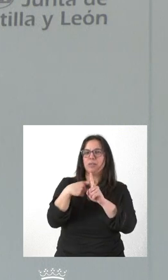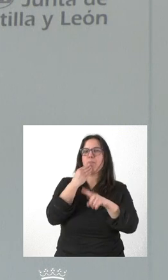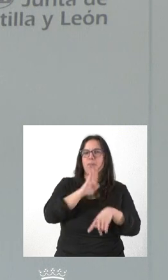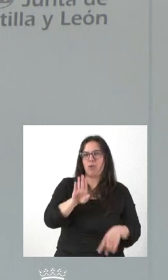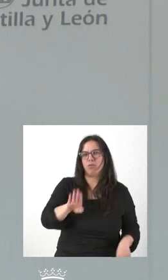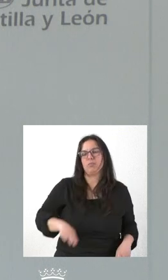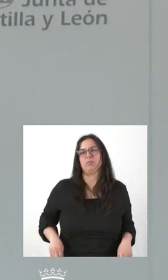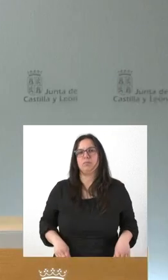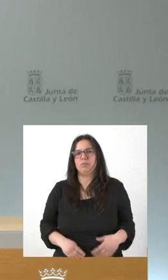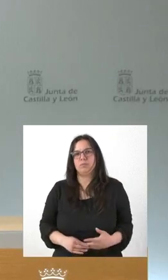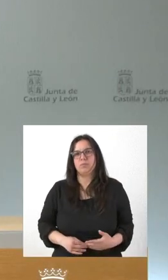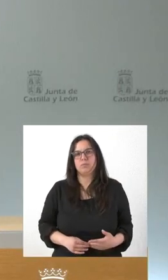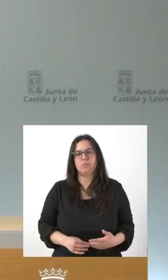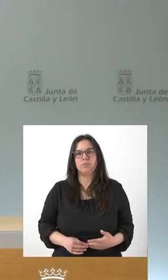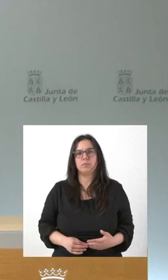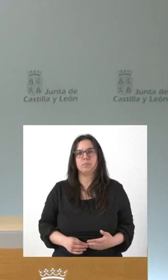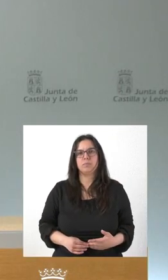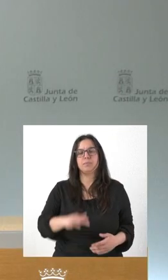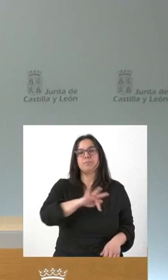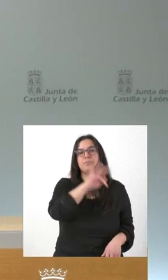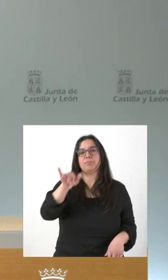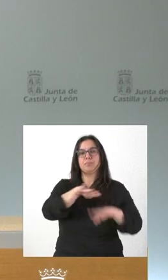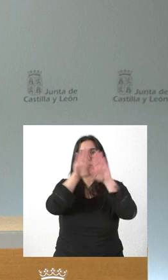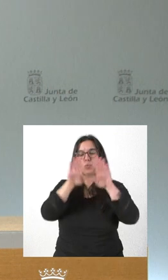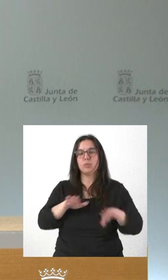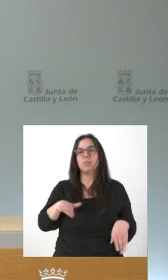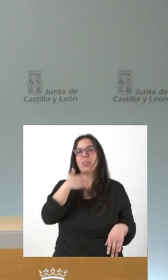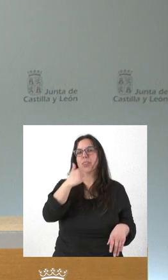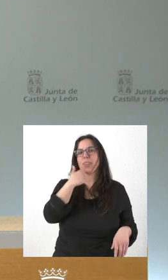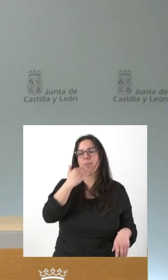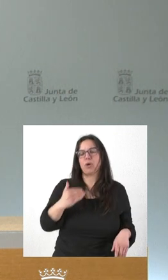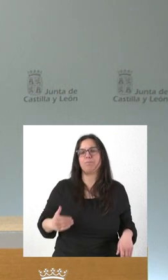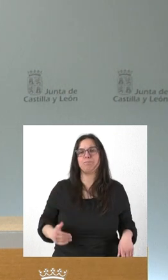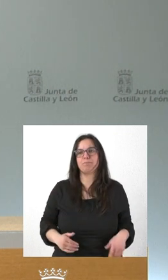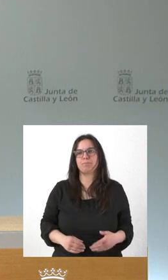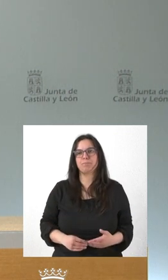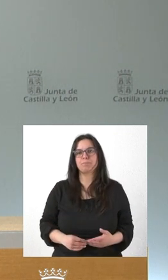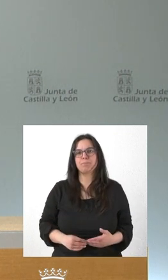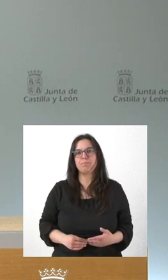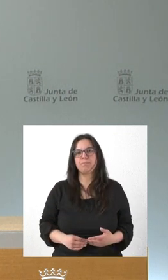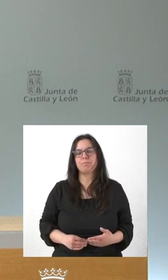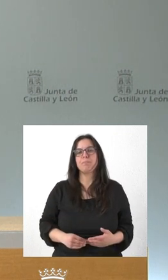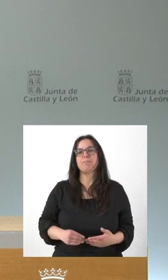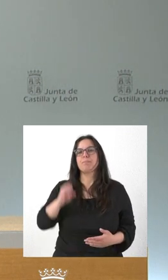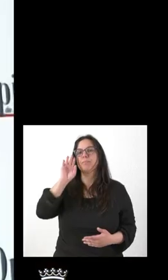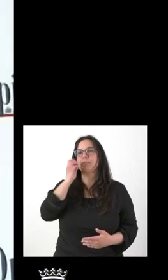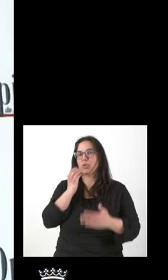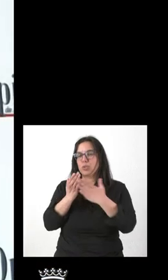capaces. Pues vamos a cerrar este turno en Zamora con Carlos Gil. Adelante, Carlos. Buenos días.